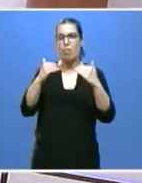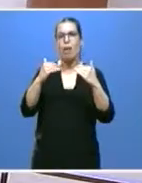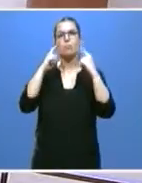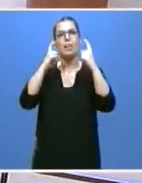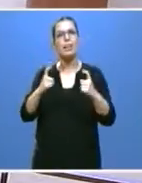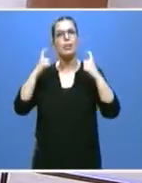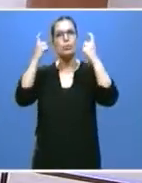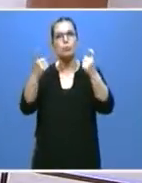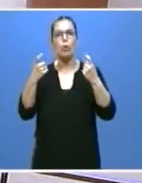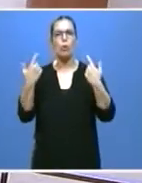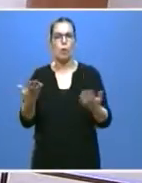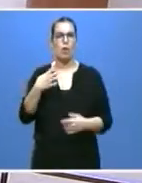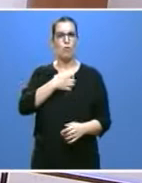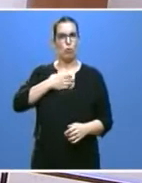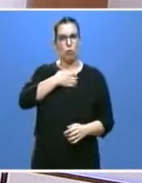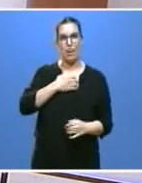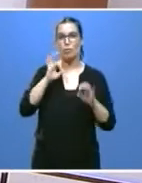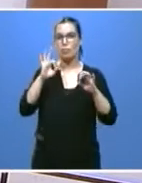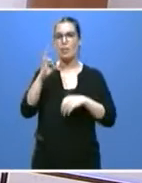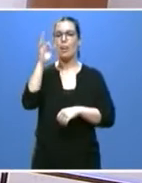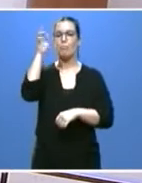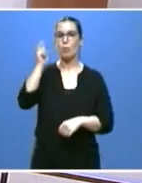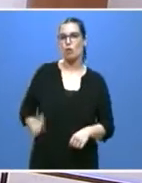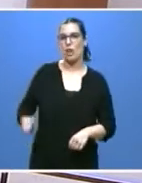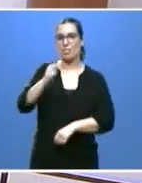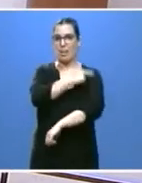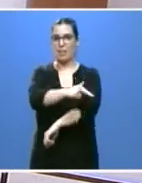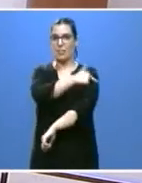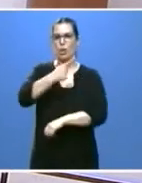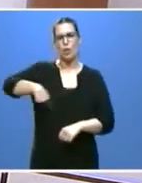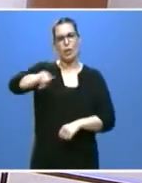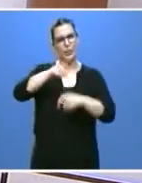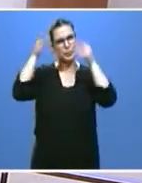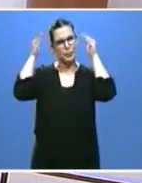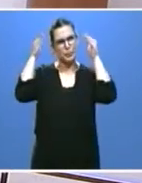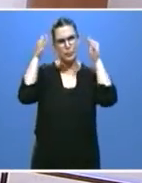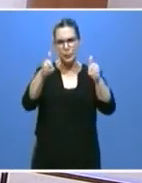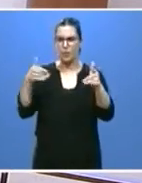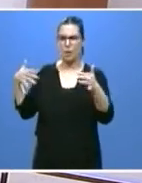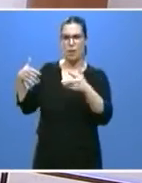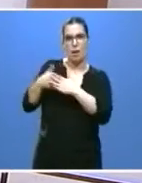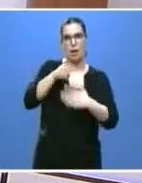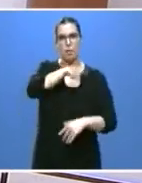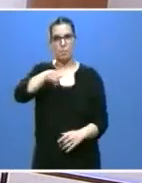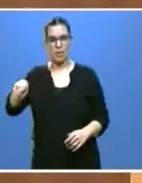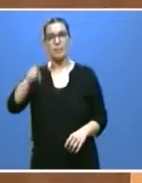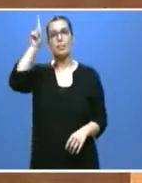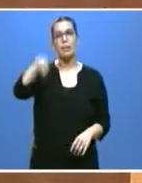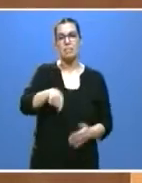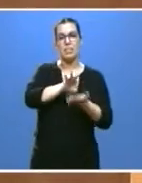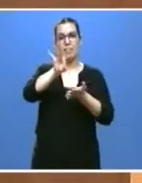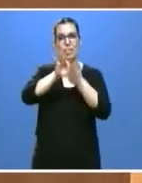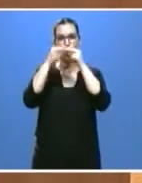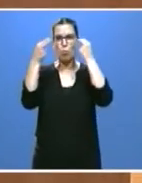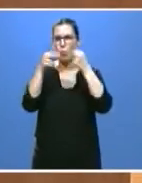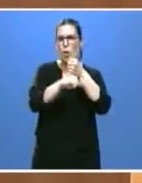a los empleados públicos, a los sanitarios que se han entregado a fondo durante todos estos meses. Los de los servicios públicos